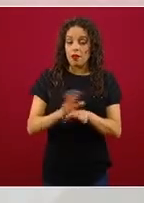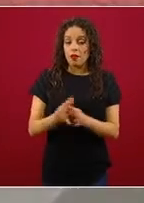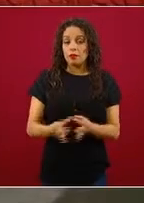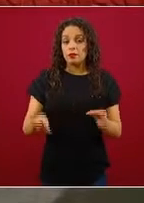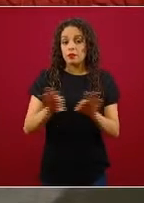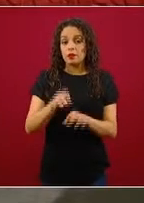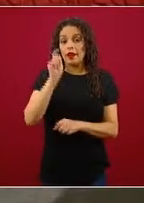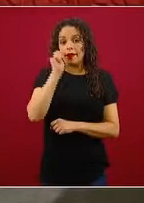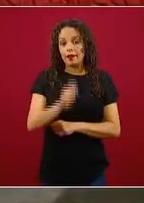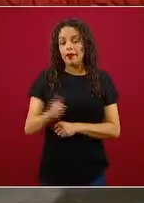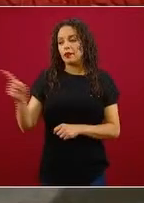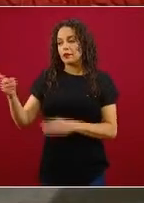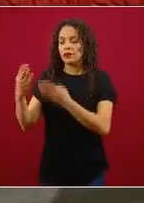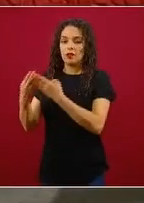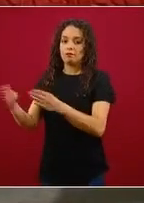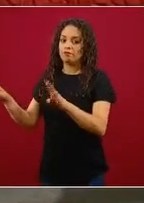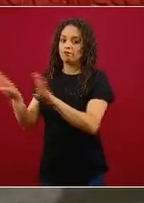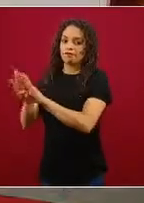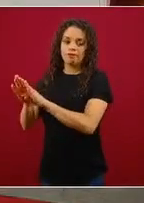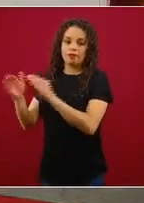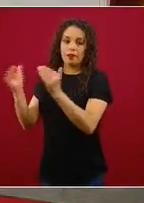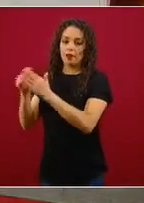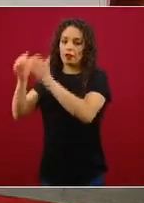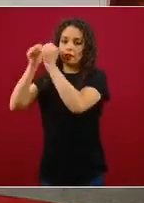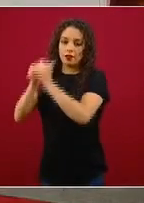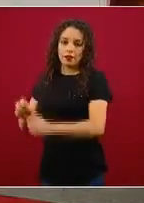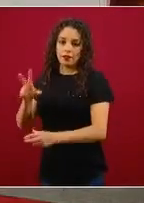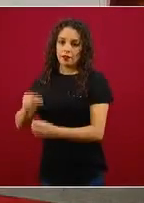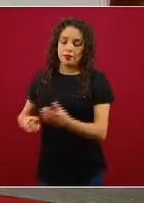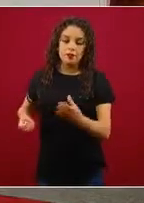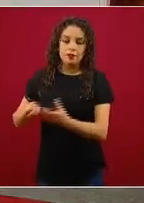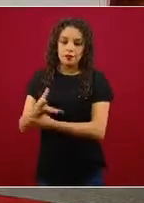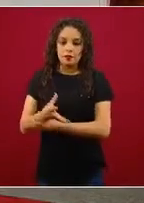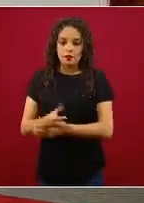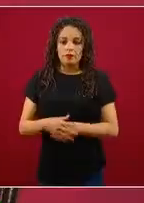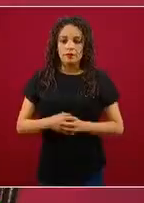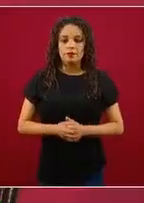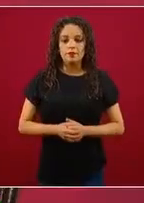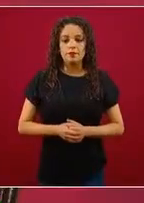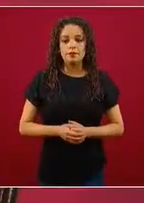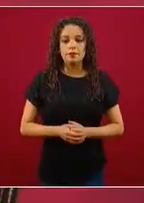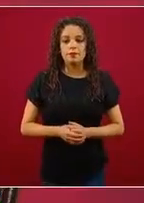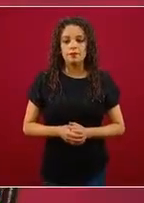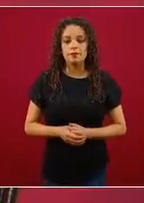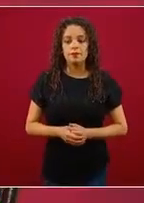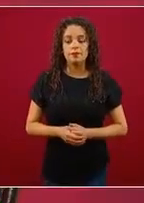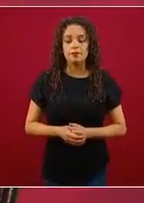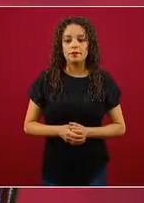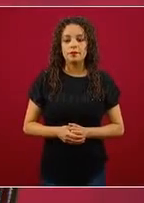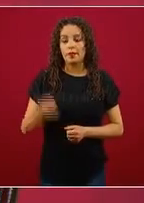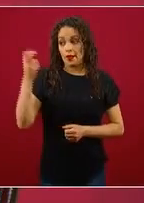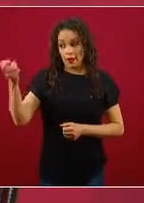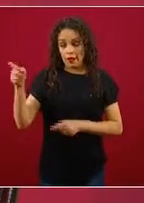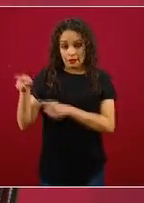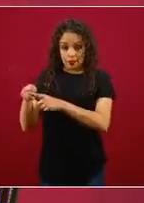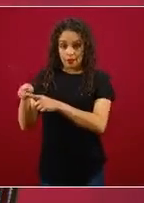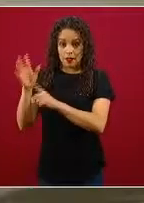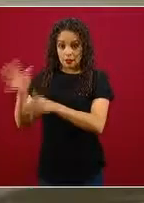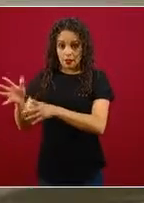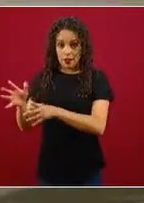O sea, aquí transitamos de un aislamiento general, de un resguardo domiciliario general, a un